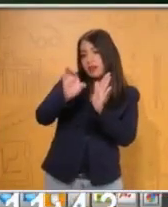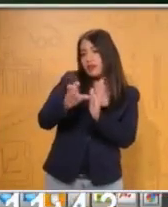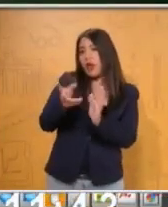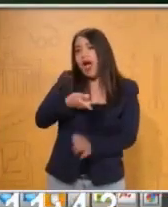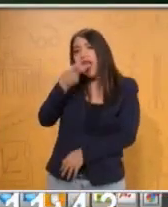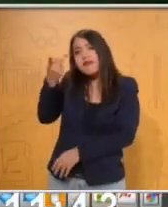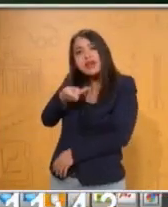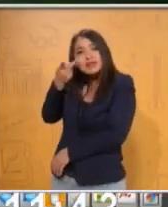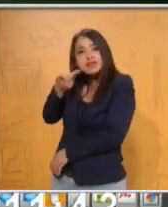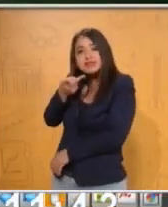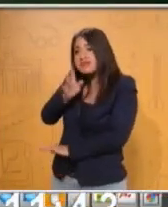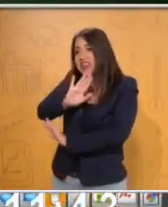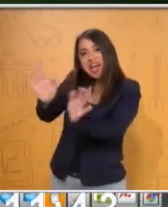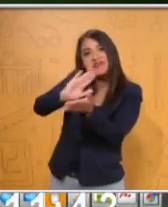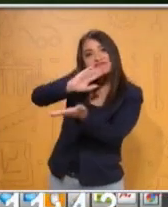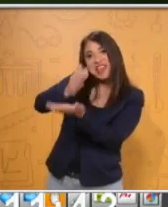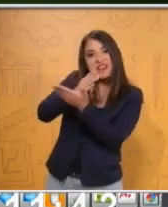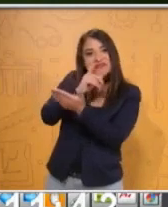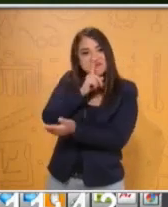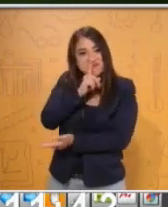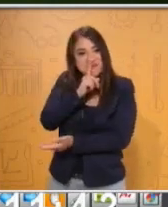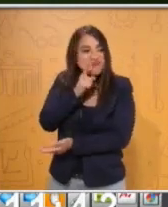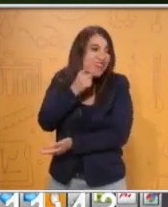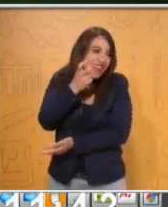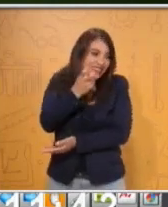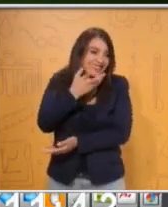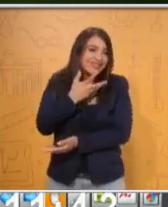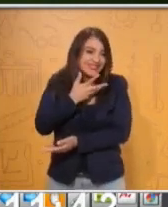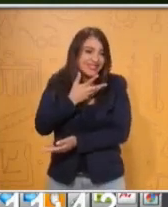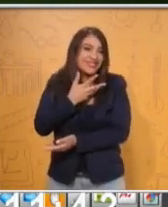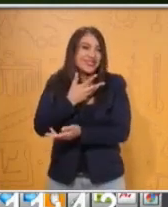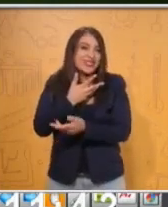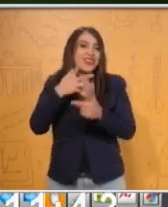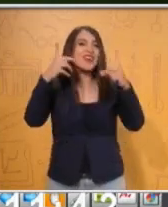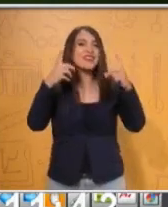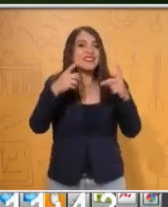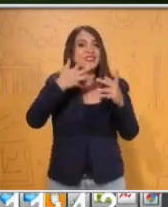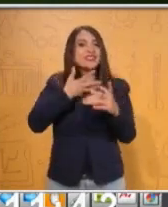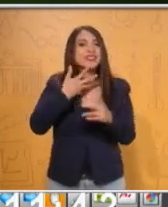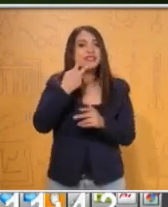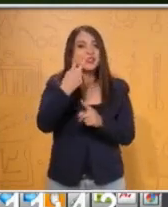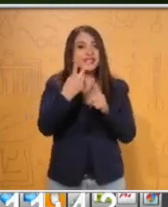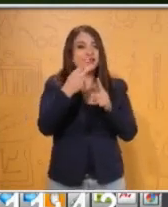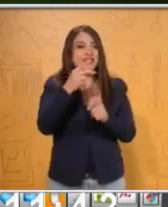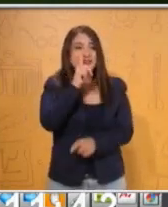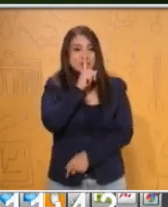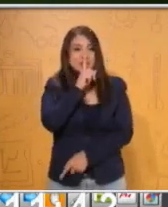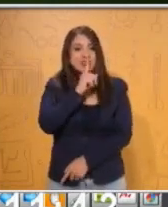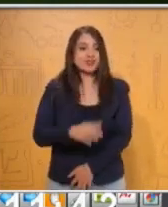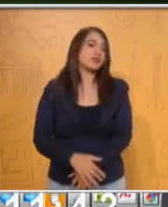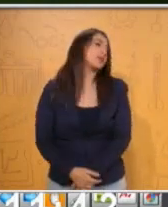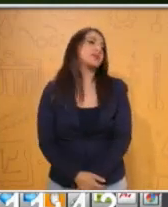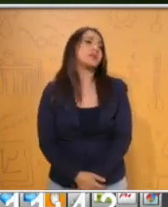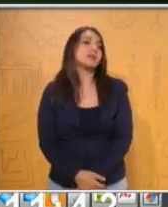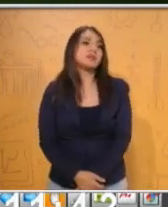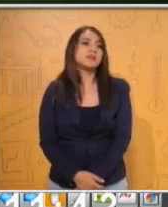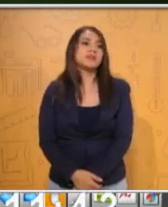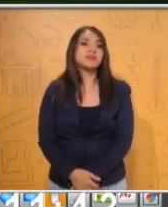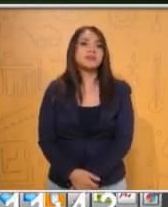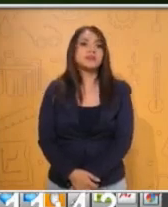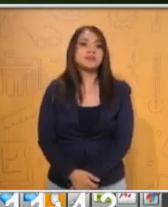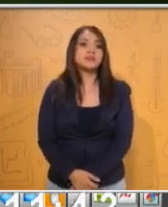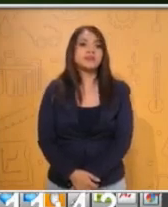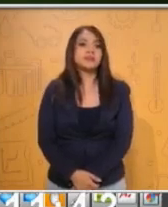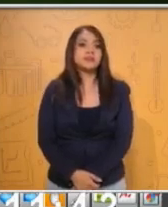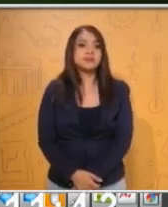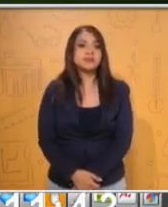Y ahí tenemos una imagen de dos monitos que están pidiendo silencio. Vamos a ver el reto para